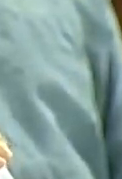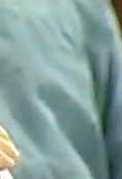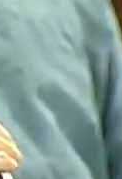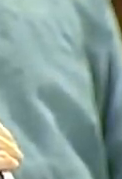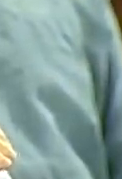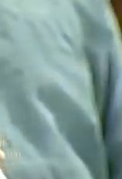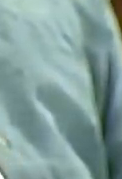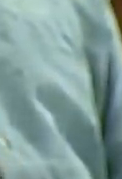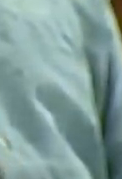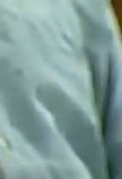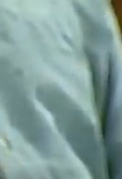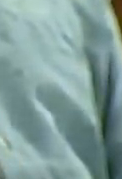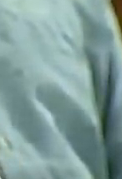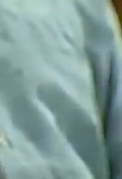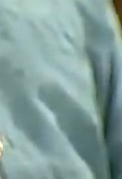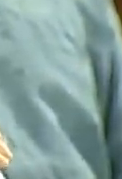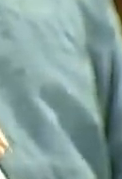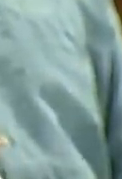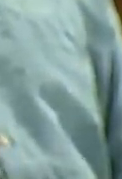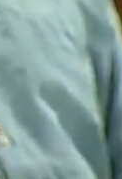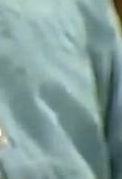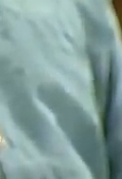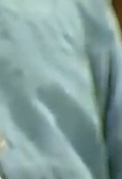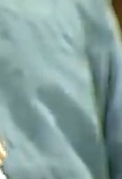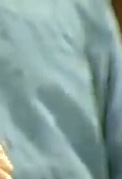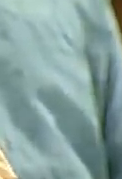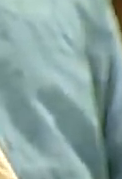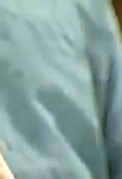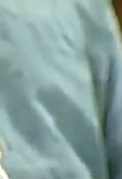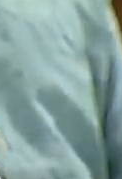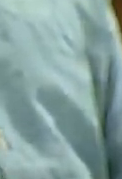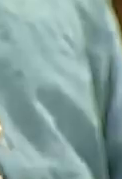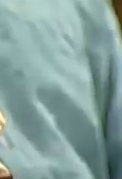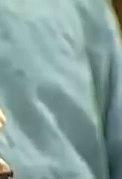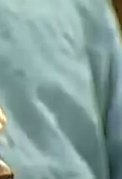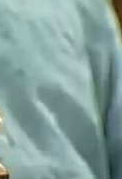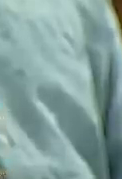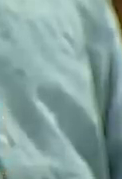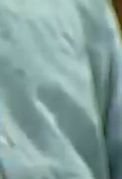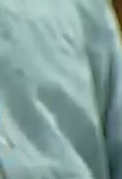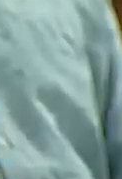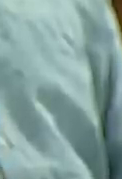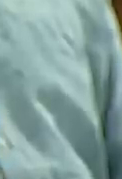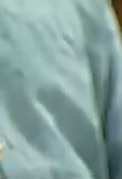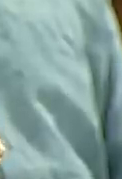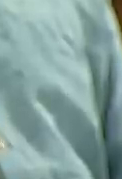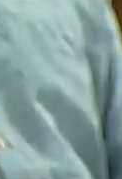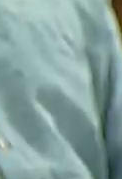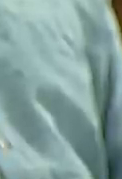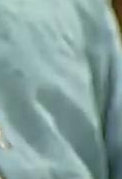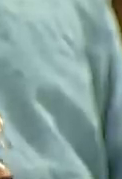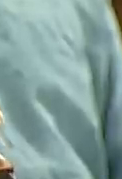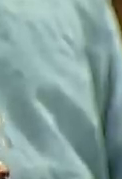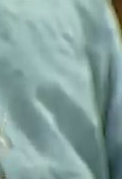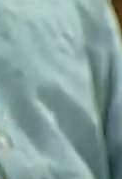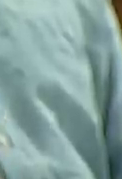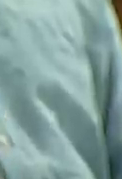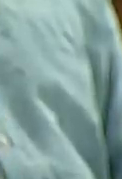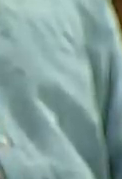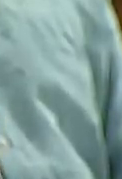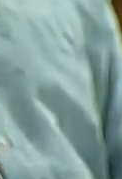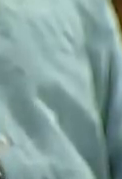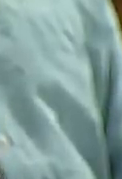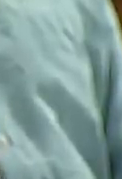no solo contar la historia de personajes históricos como pueden ser Bolívar como puede ser Páez como puede ser